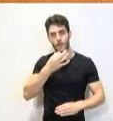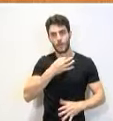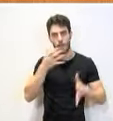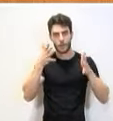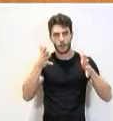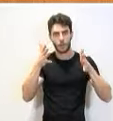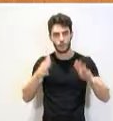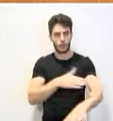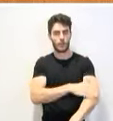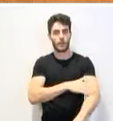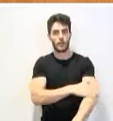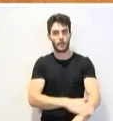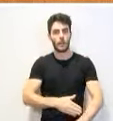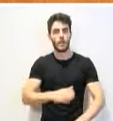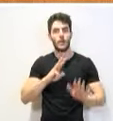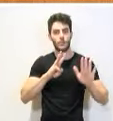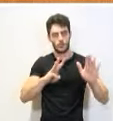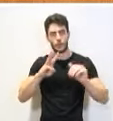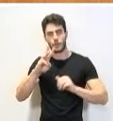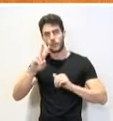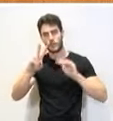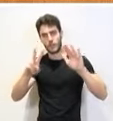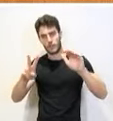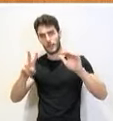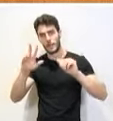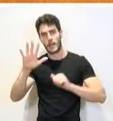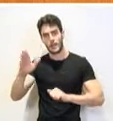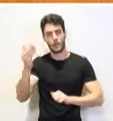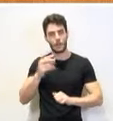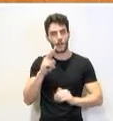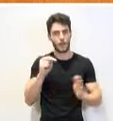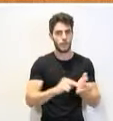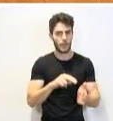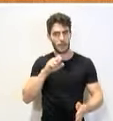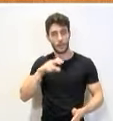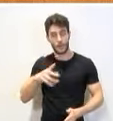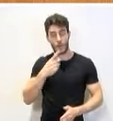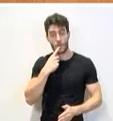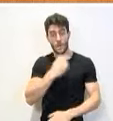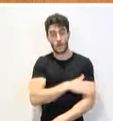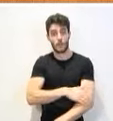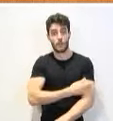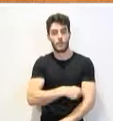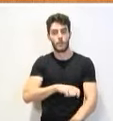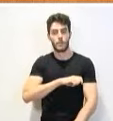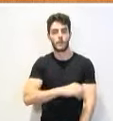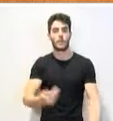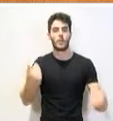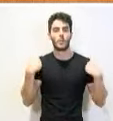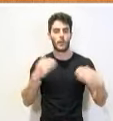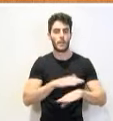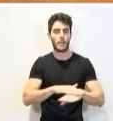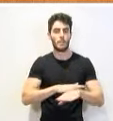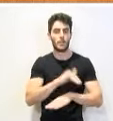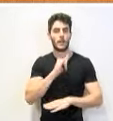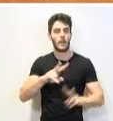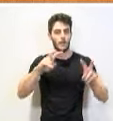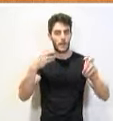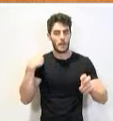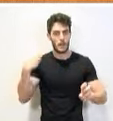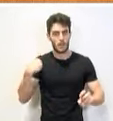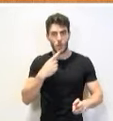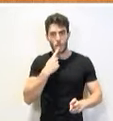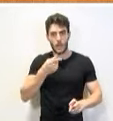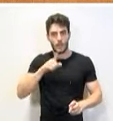el 865 barra 2014, que decía que el Estado tiene la competencia básica en la materia. Usted también lo decía,